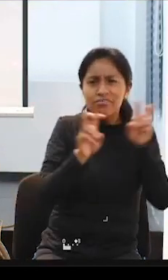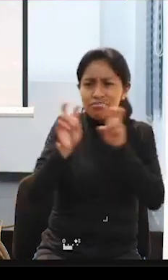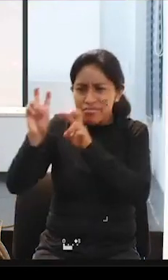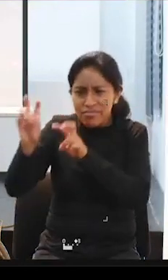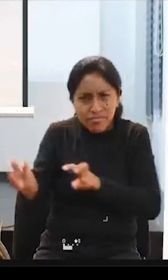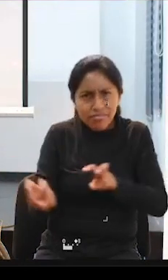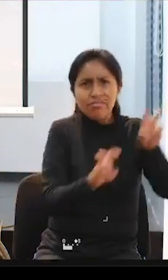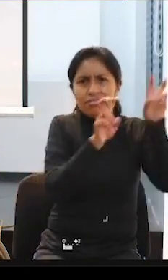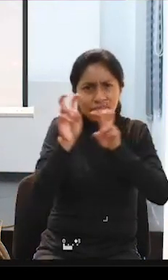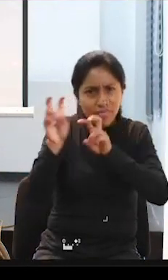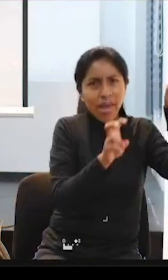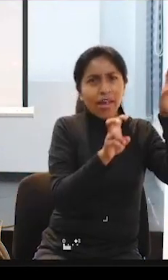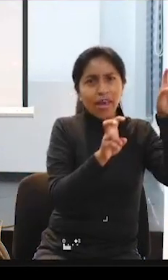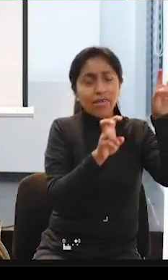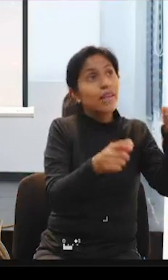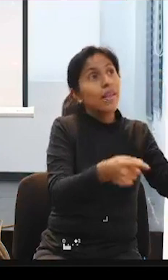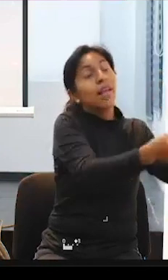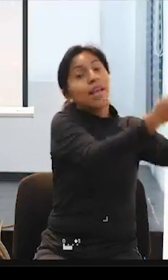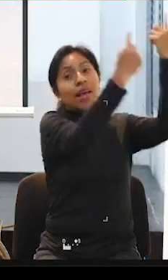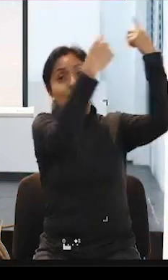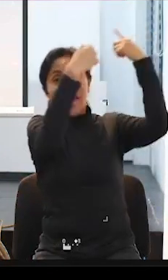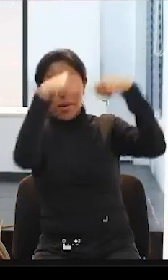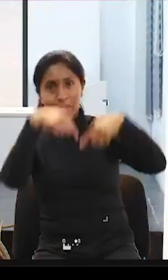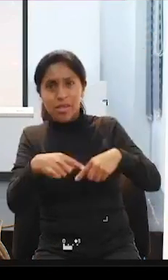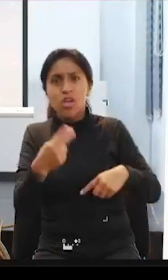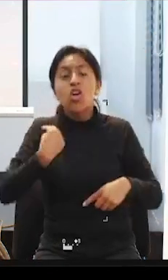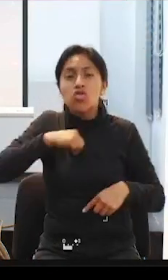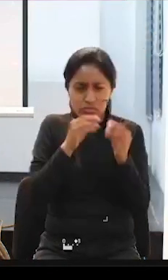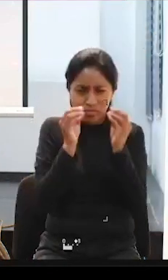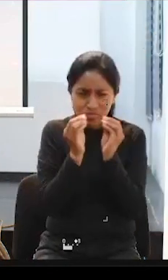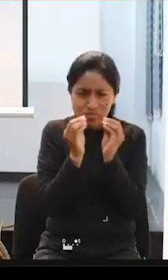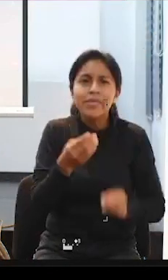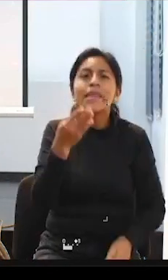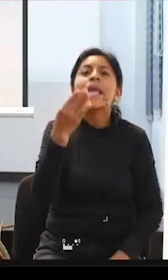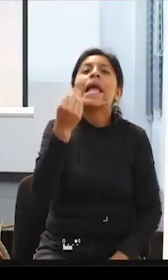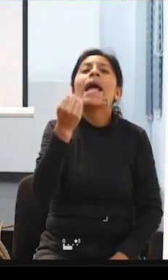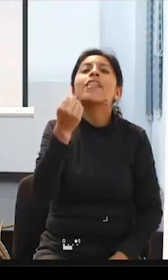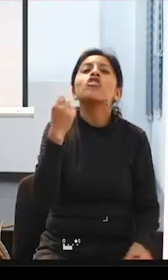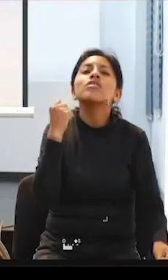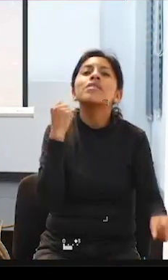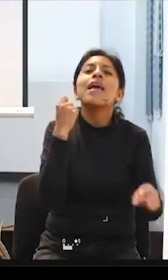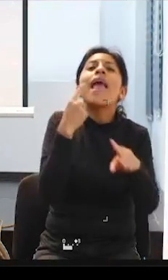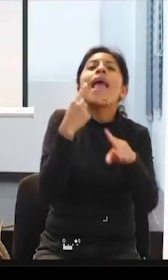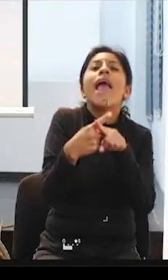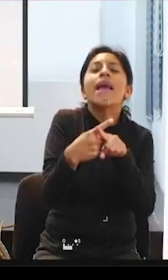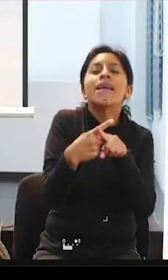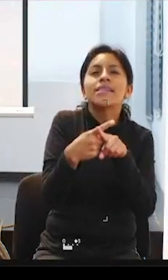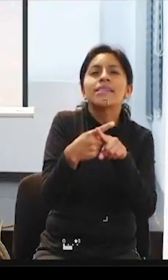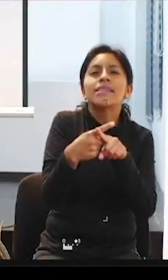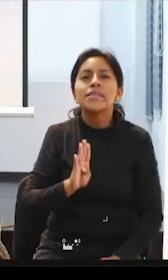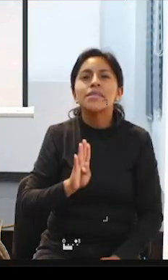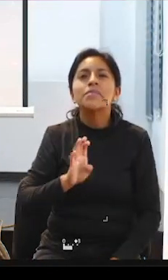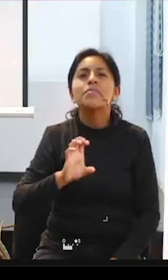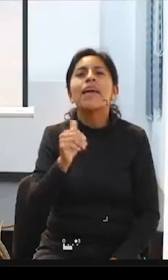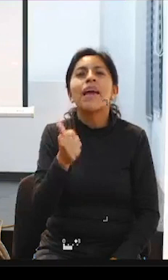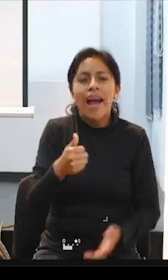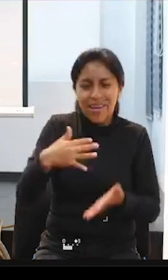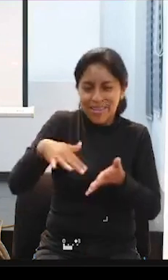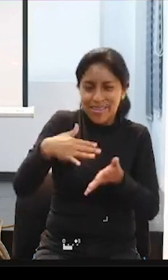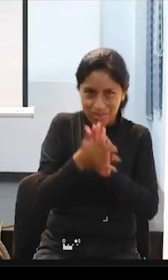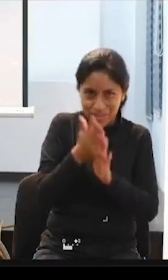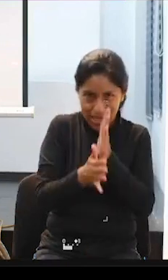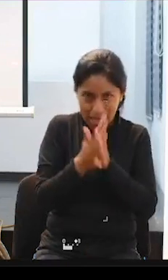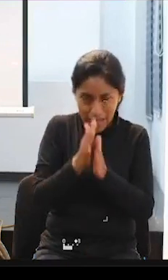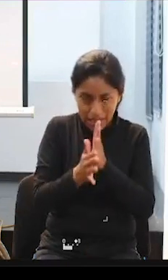todos los exbecarios, ahorita somos 14 exbecarios, que hemos participado de cursos de vida independiente y aparte,